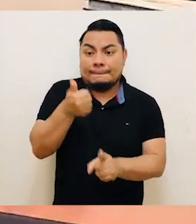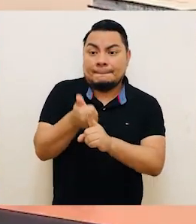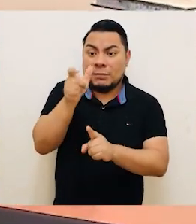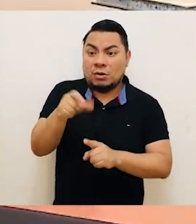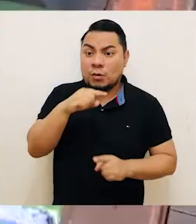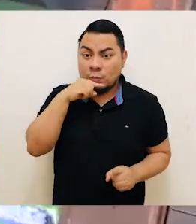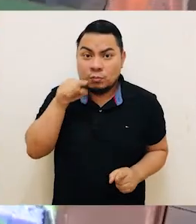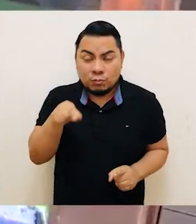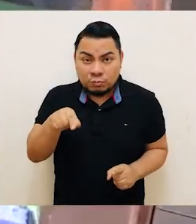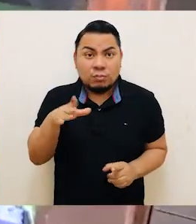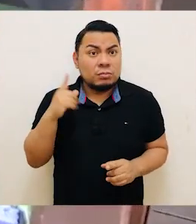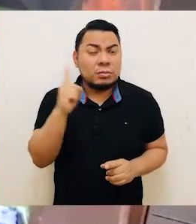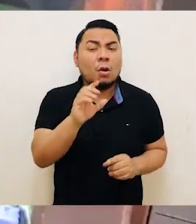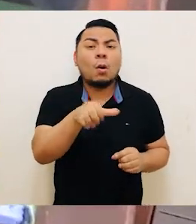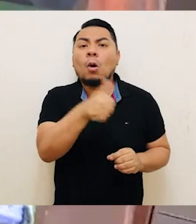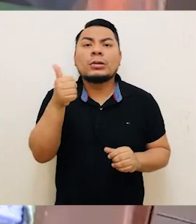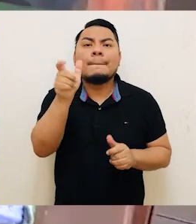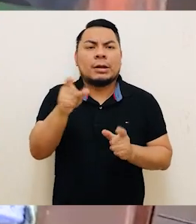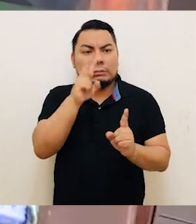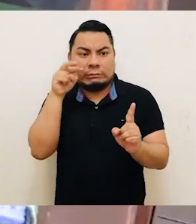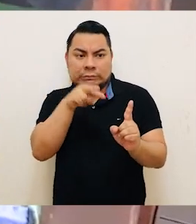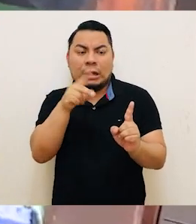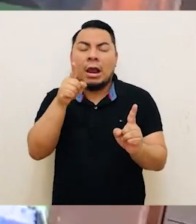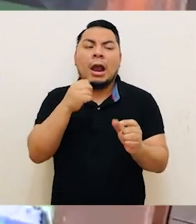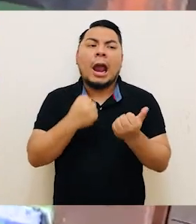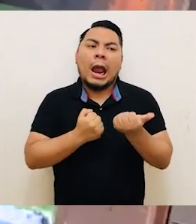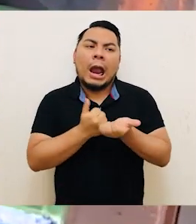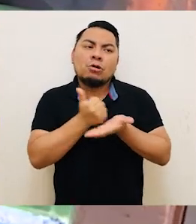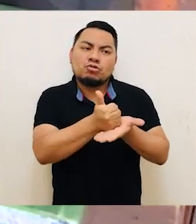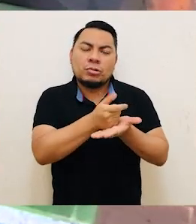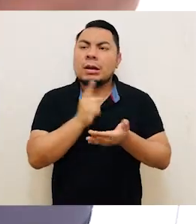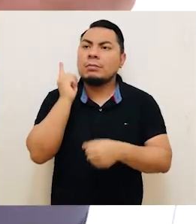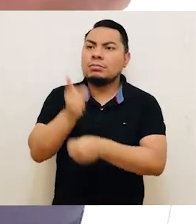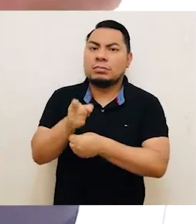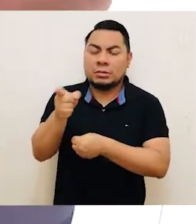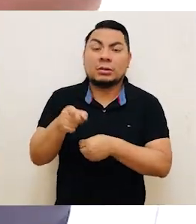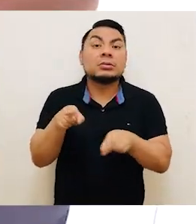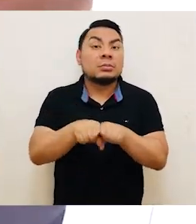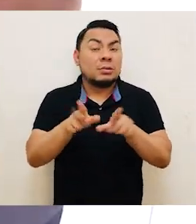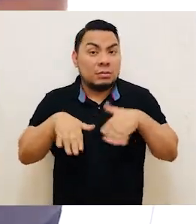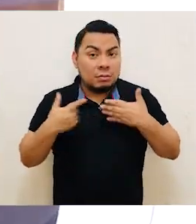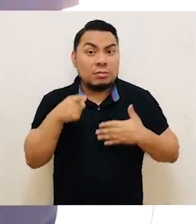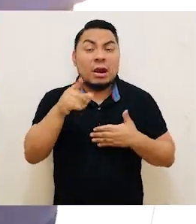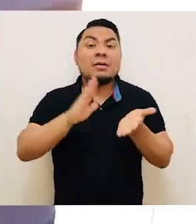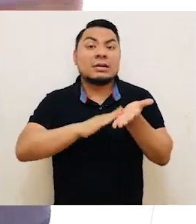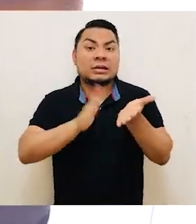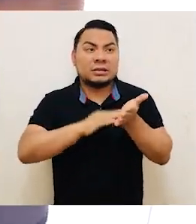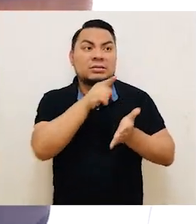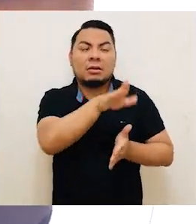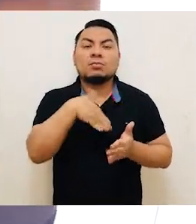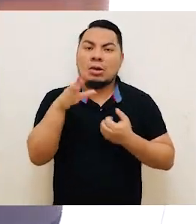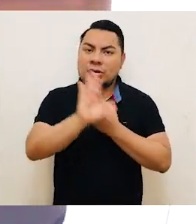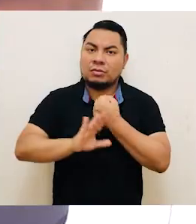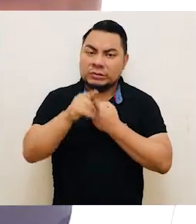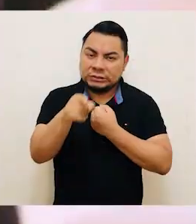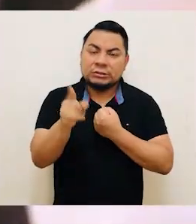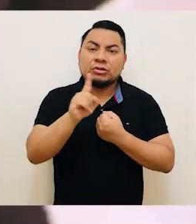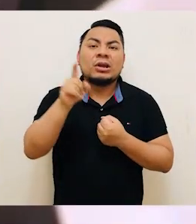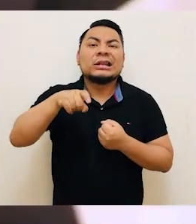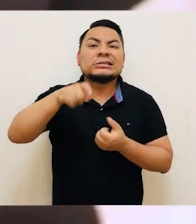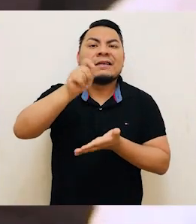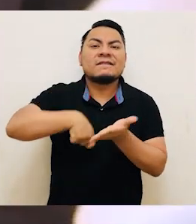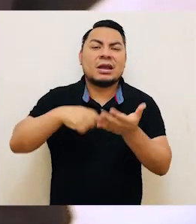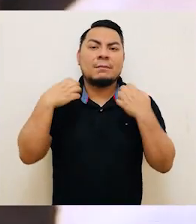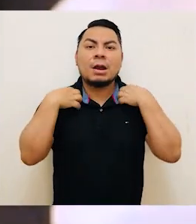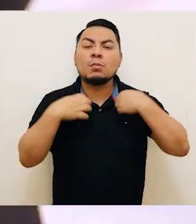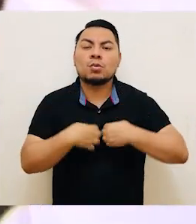su favor. También puede ser interpuesta por la Defensoría del Pueblo. No se requiere firma de abogado. Sin perjuicio de lo expuesto, los